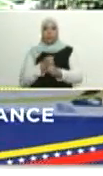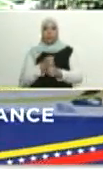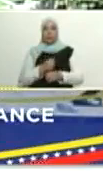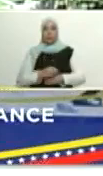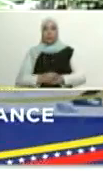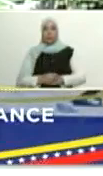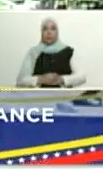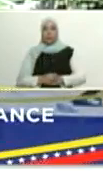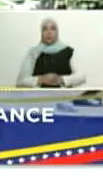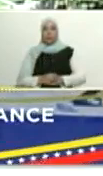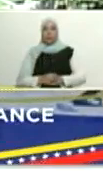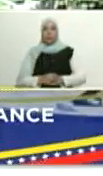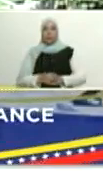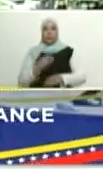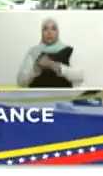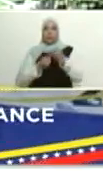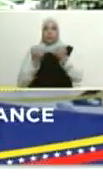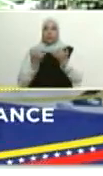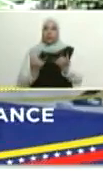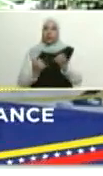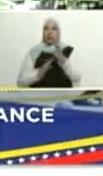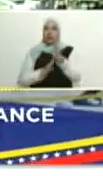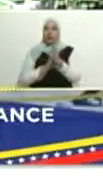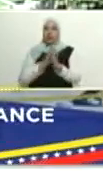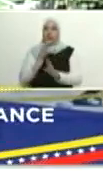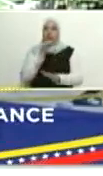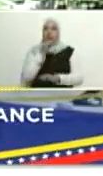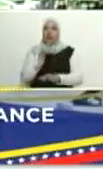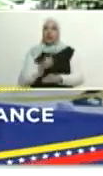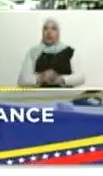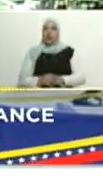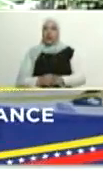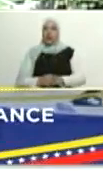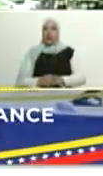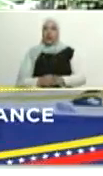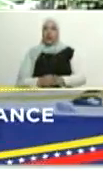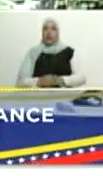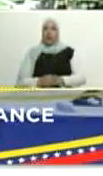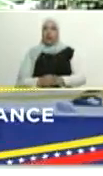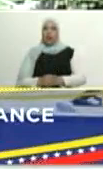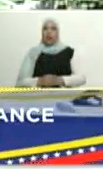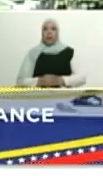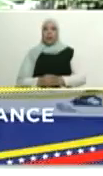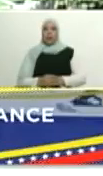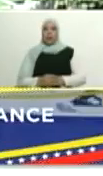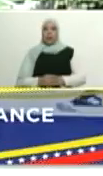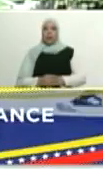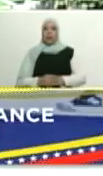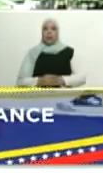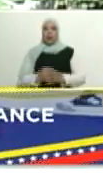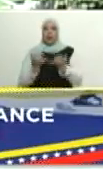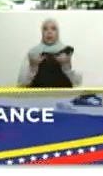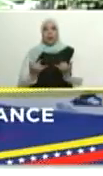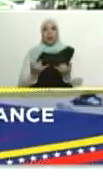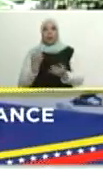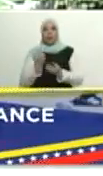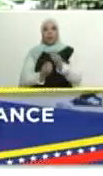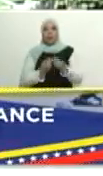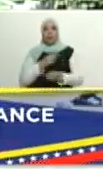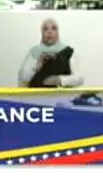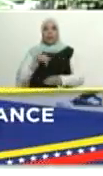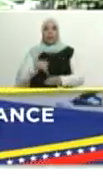al crecimiento. Yo les digo a ustedes que me ven, a ustedes que me escuchan y más allá,